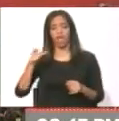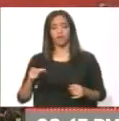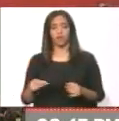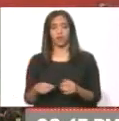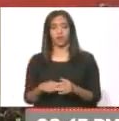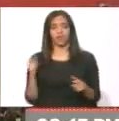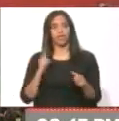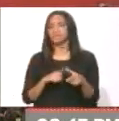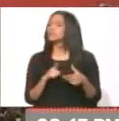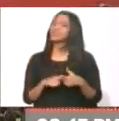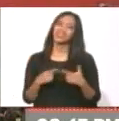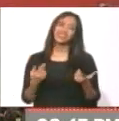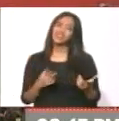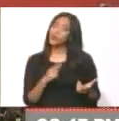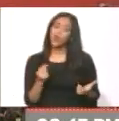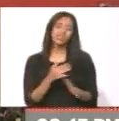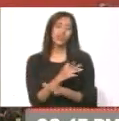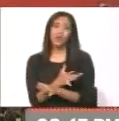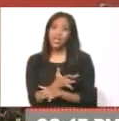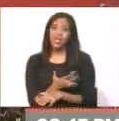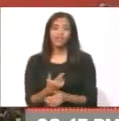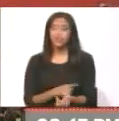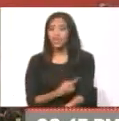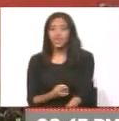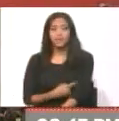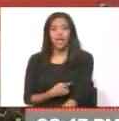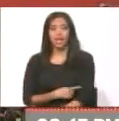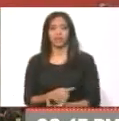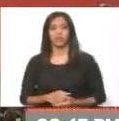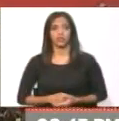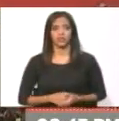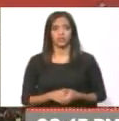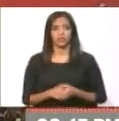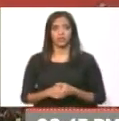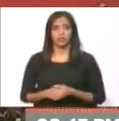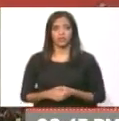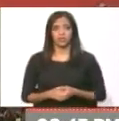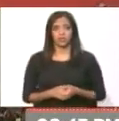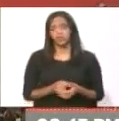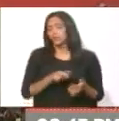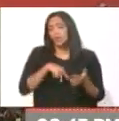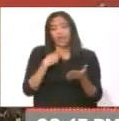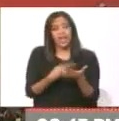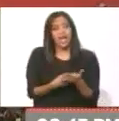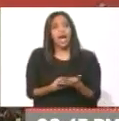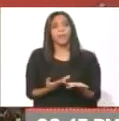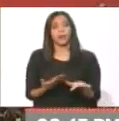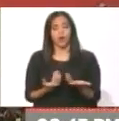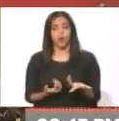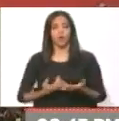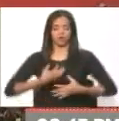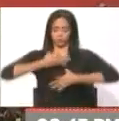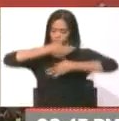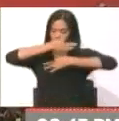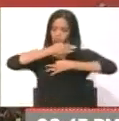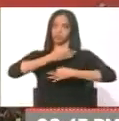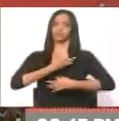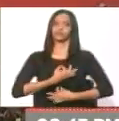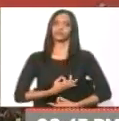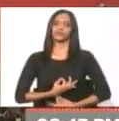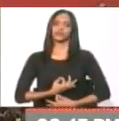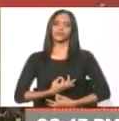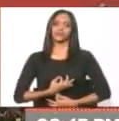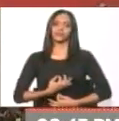Entonces, no caigamos en esos jueguitos, hermanos y hermanas. No caigamos. Pongámonos el traje de la